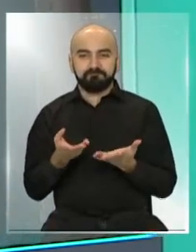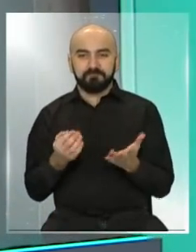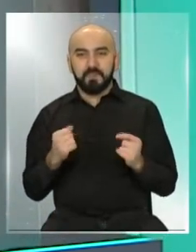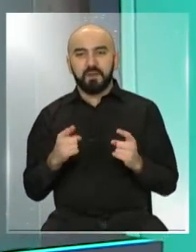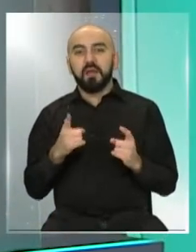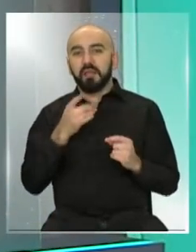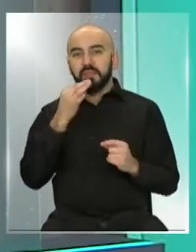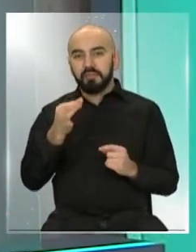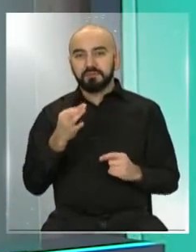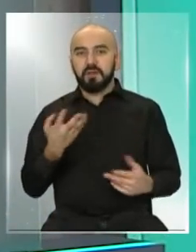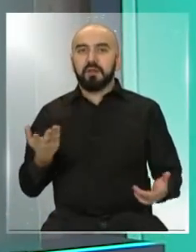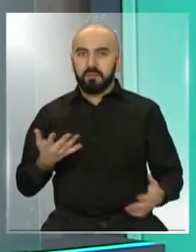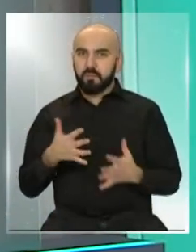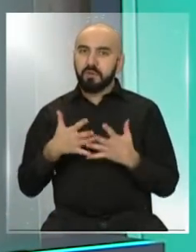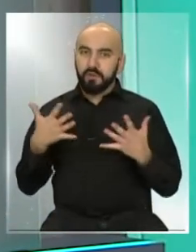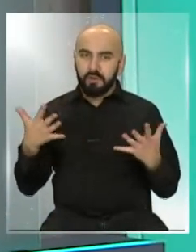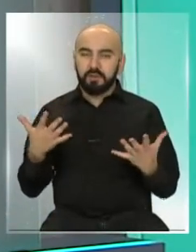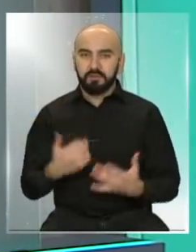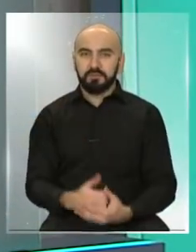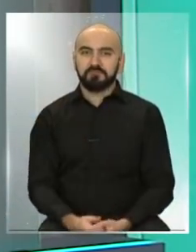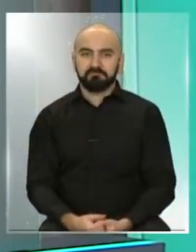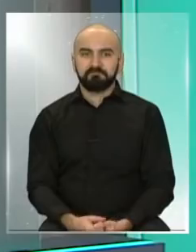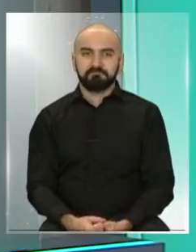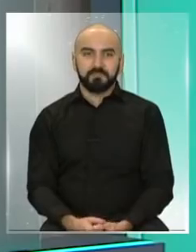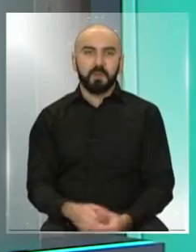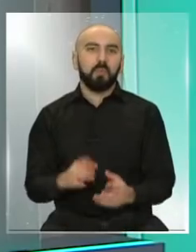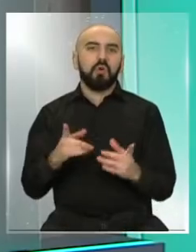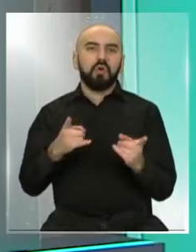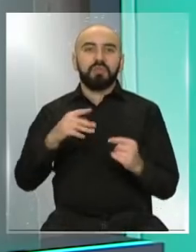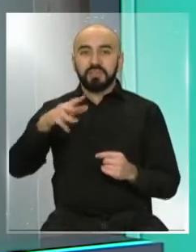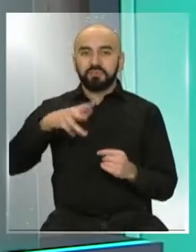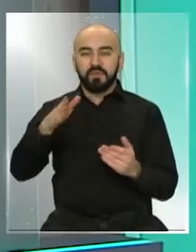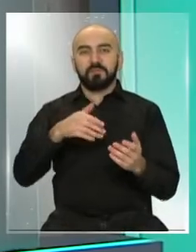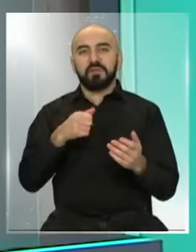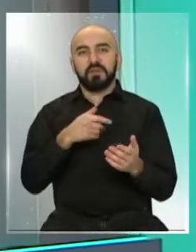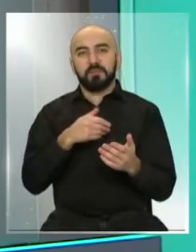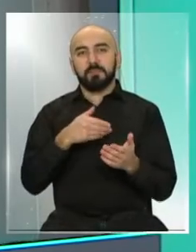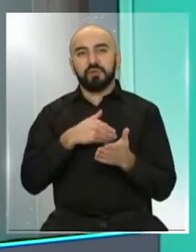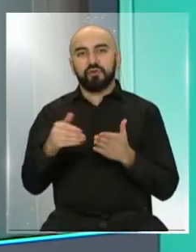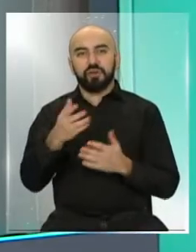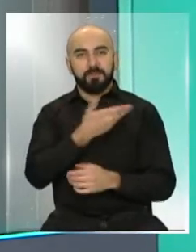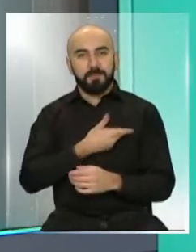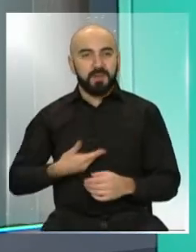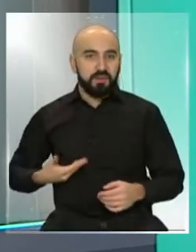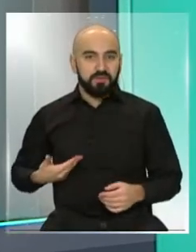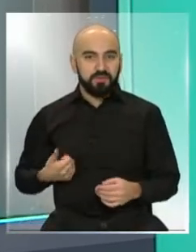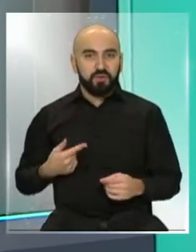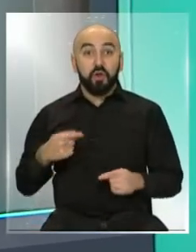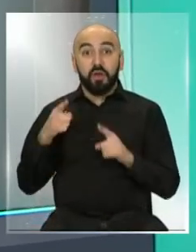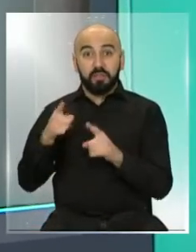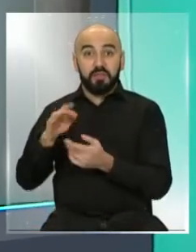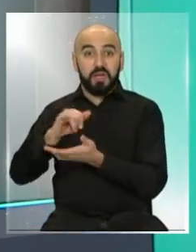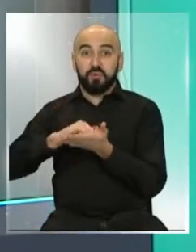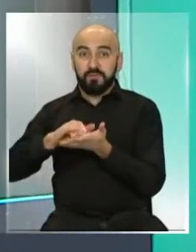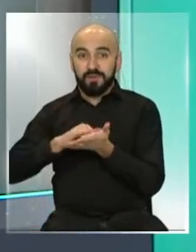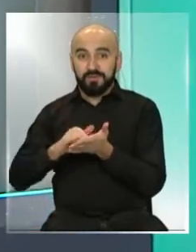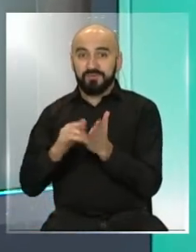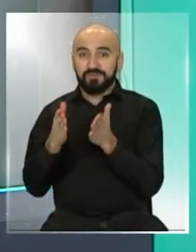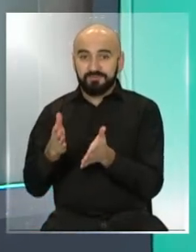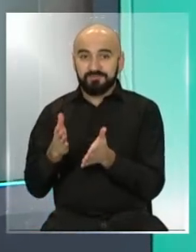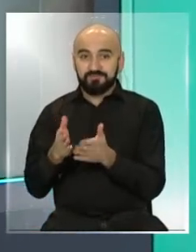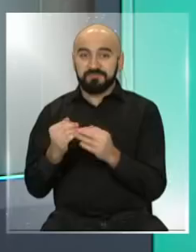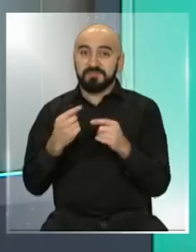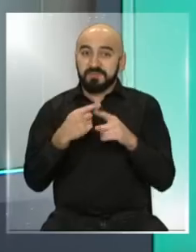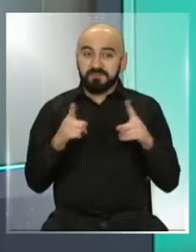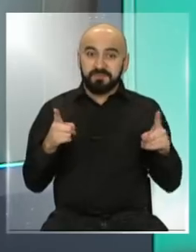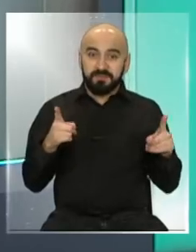referencia y dice, es bastante grande, son 19 millones y medio de habitantes los que tiene el Estado de Nueva York. Hago la diferencia